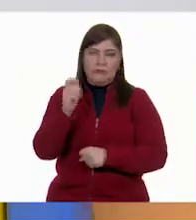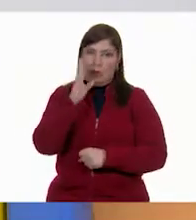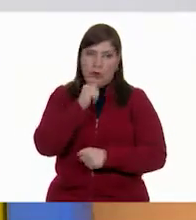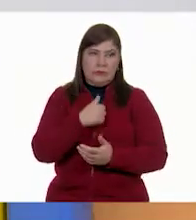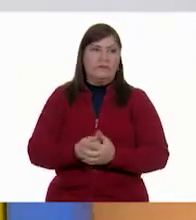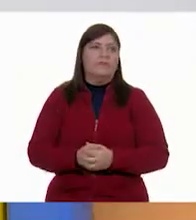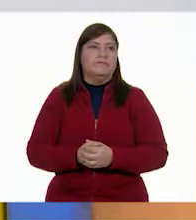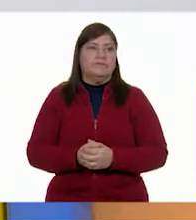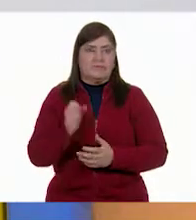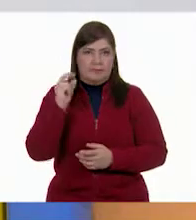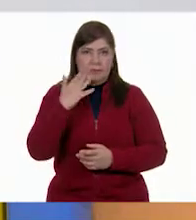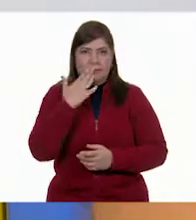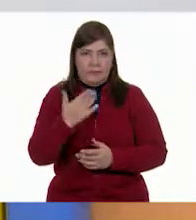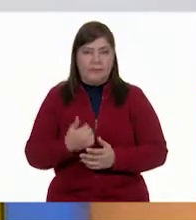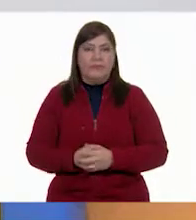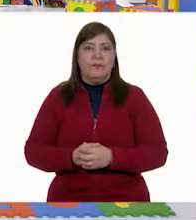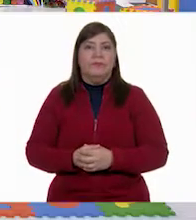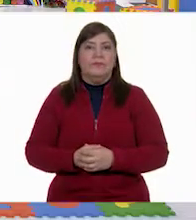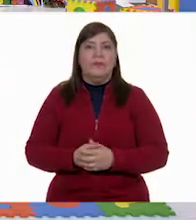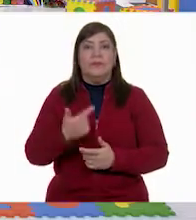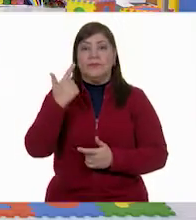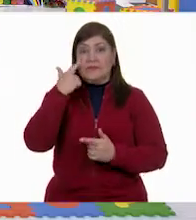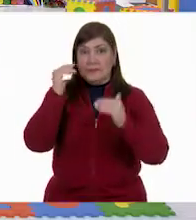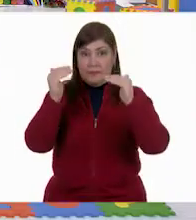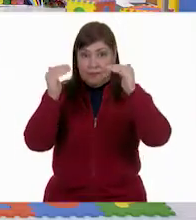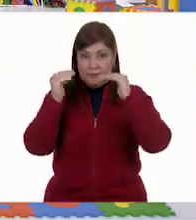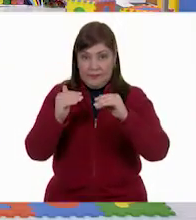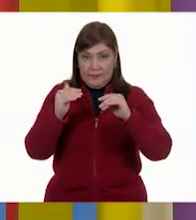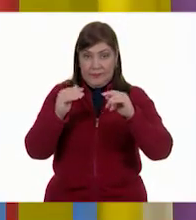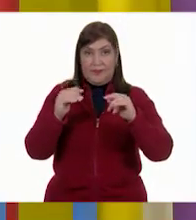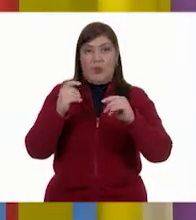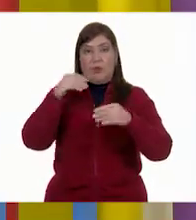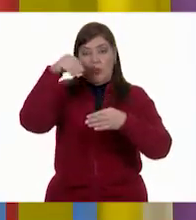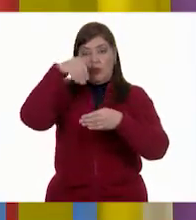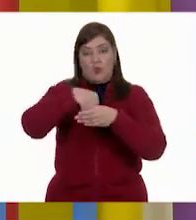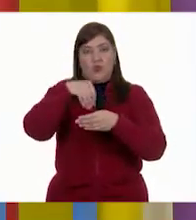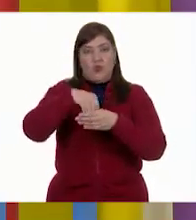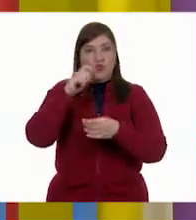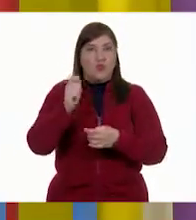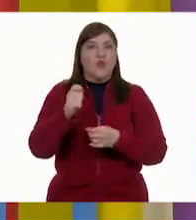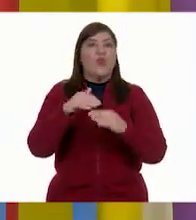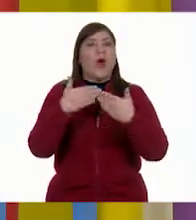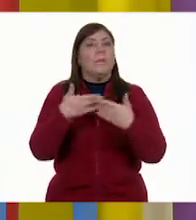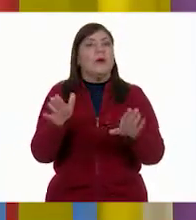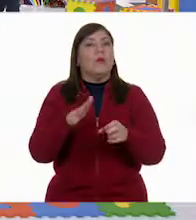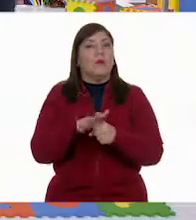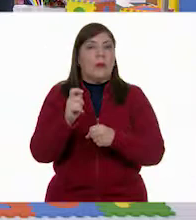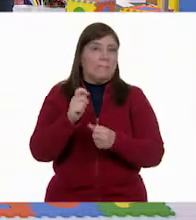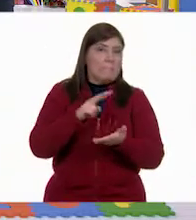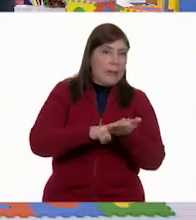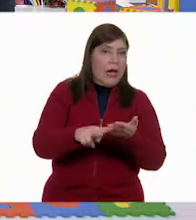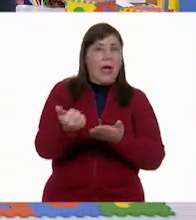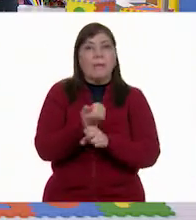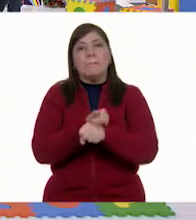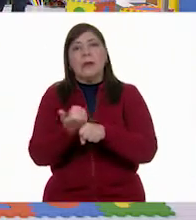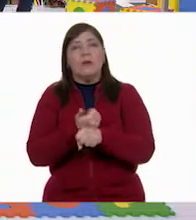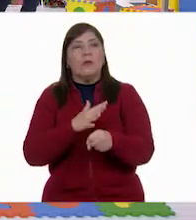Muy bien. Vamos con el siguiente sobre. ¿Cuál quieren abrir? ¿Los verdes o amarillo?